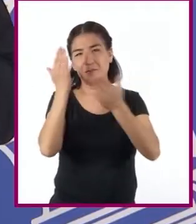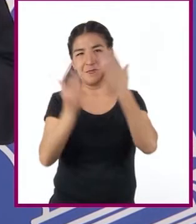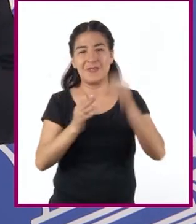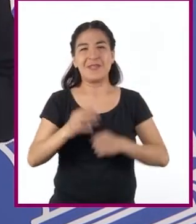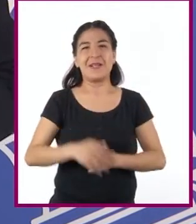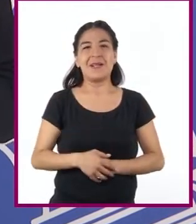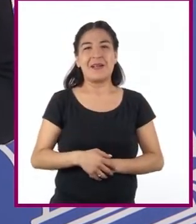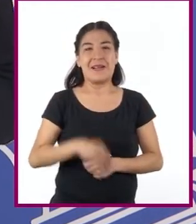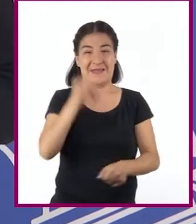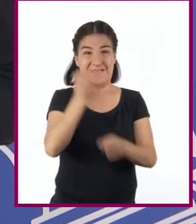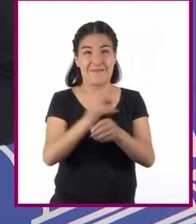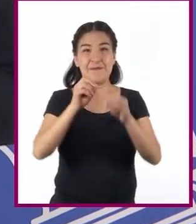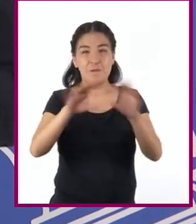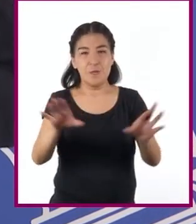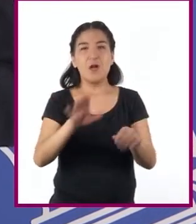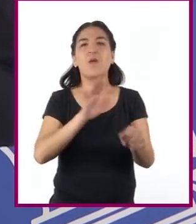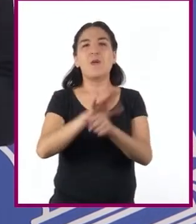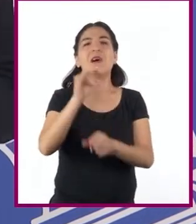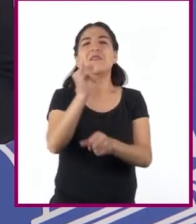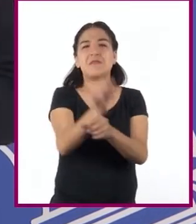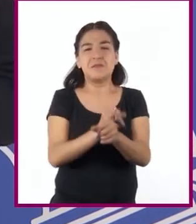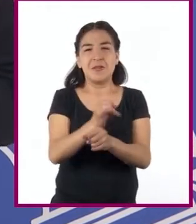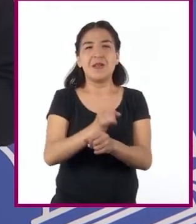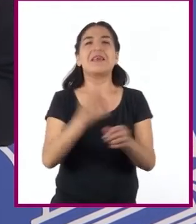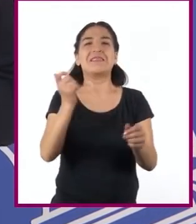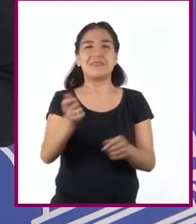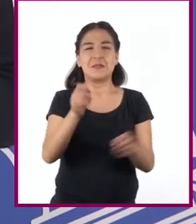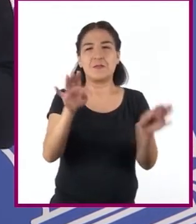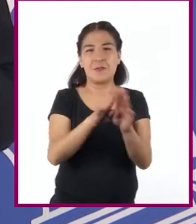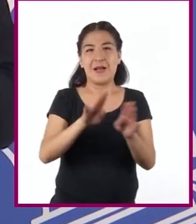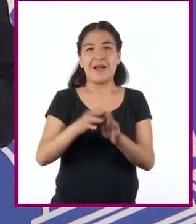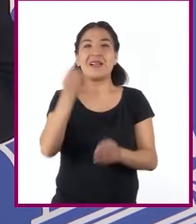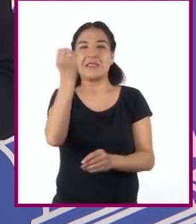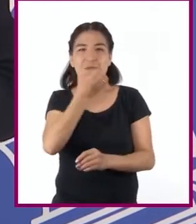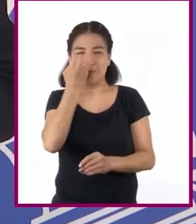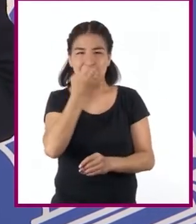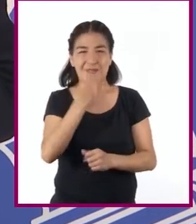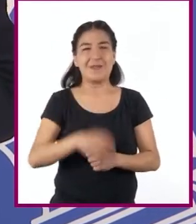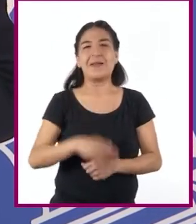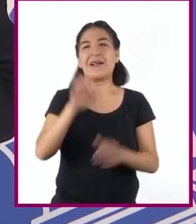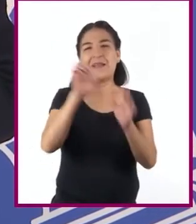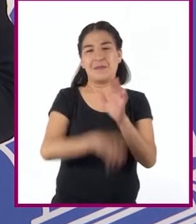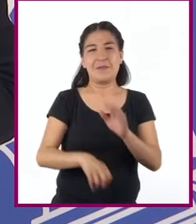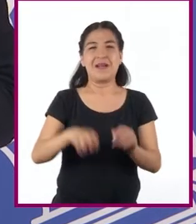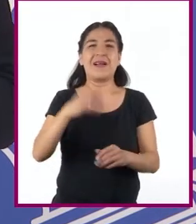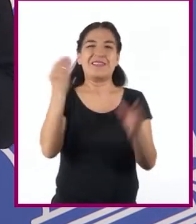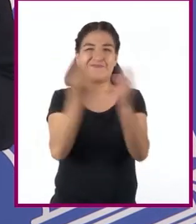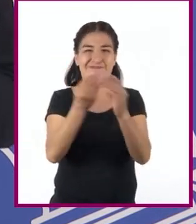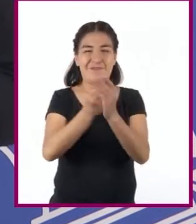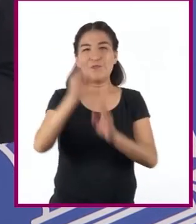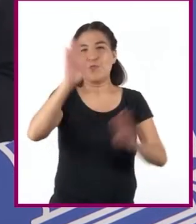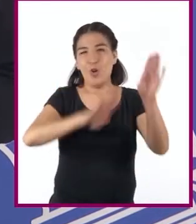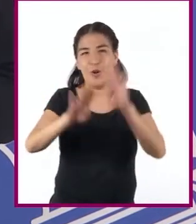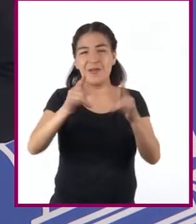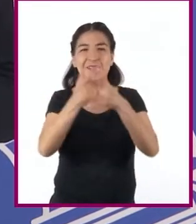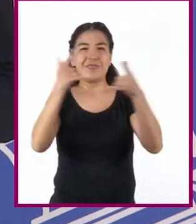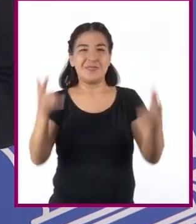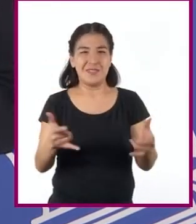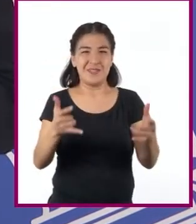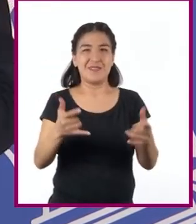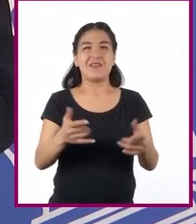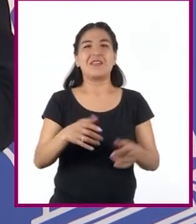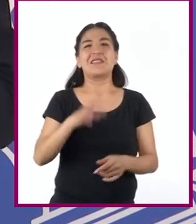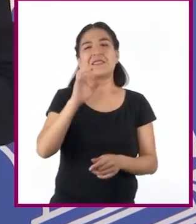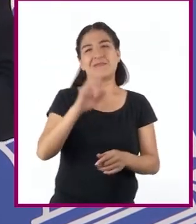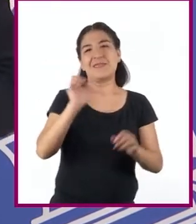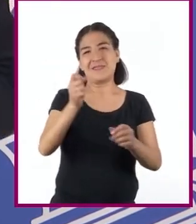Los informes de investigación son realizados desde edad escolar. Por ejemplo, en las clases de biología, historia, formación